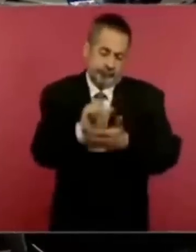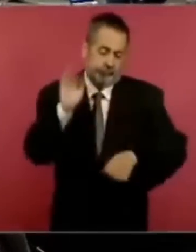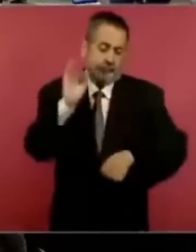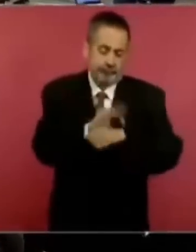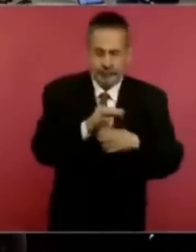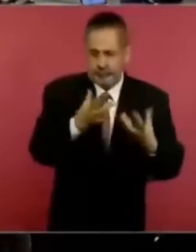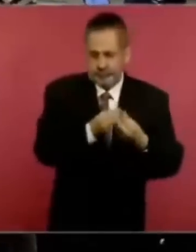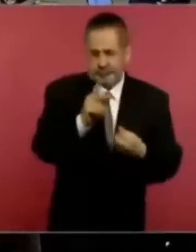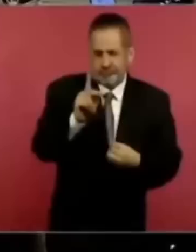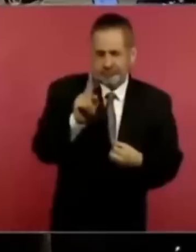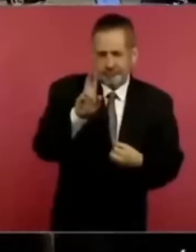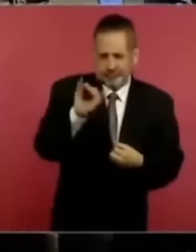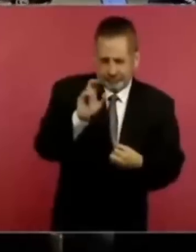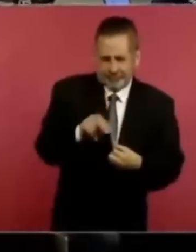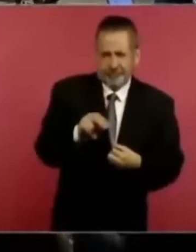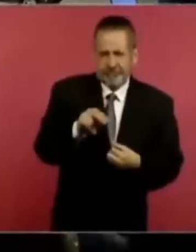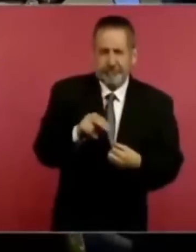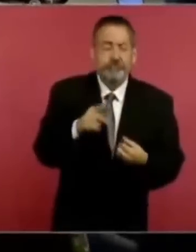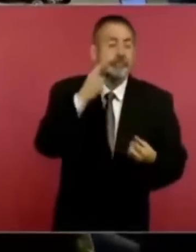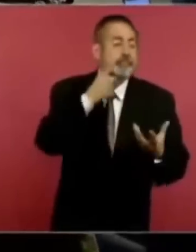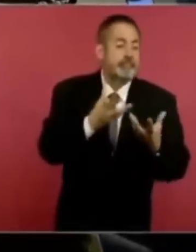del PREAM en beneficio del pueblo.